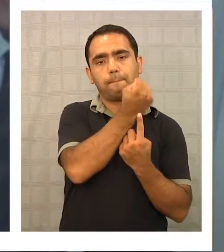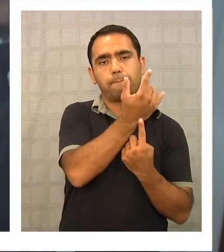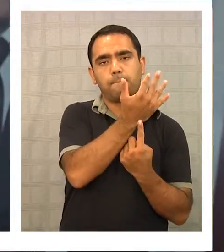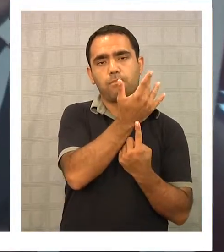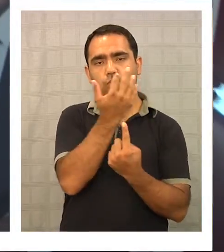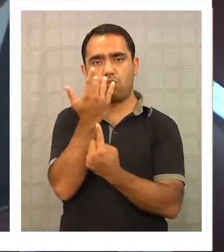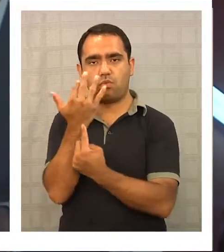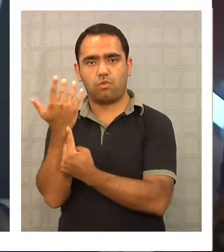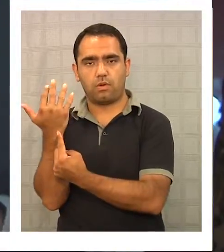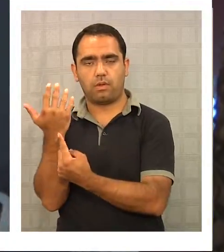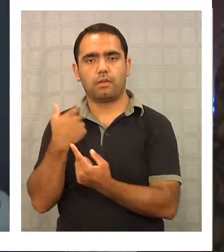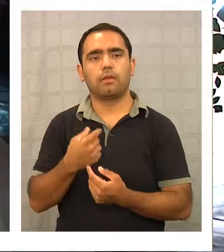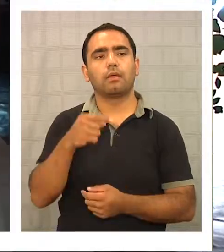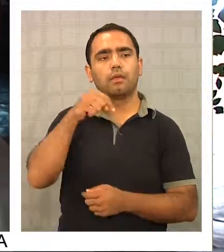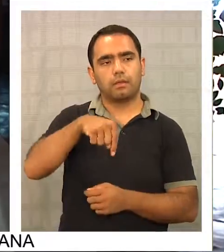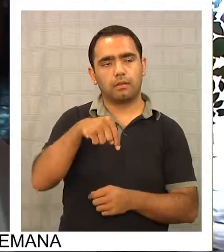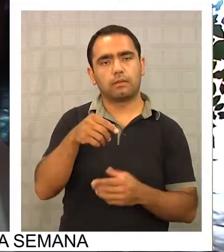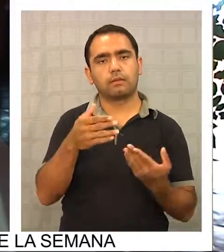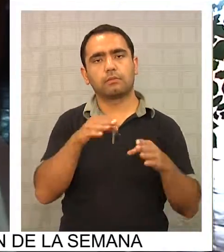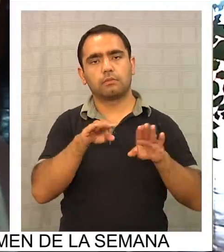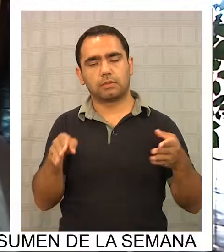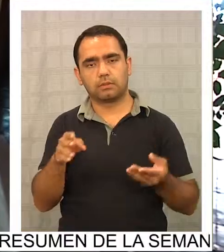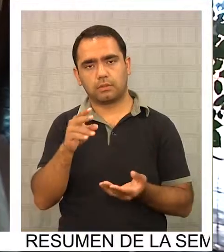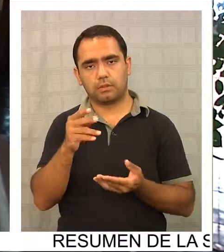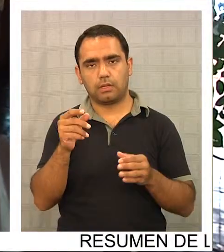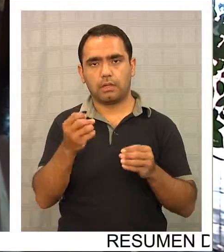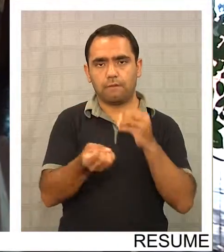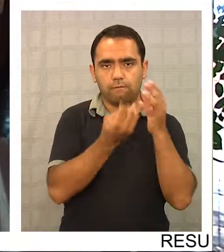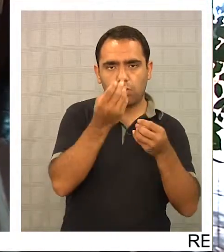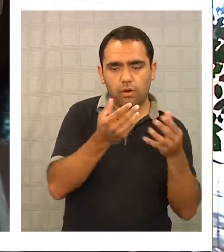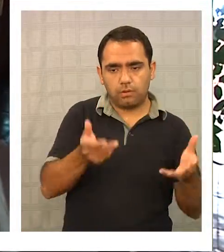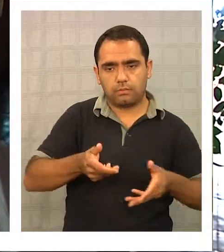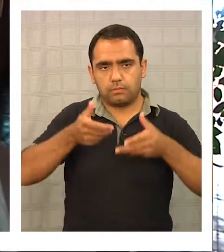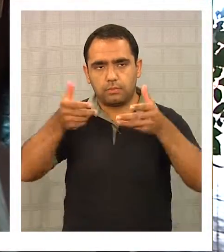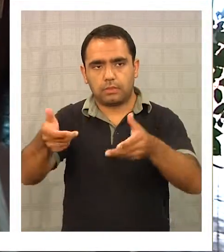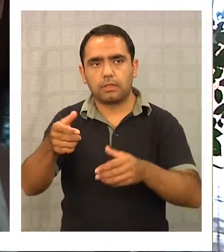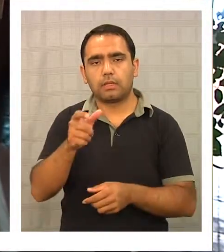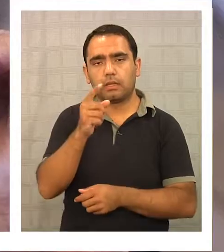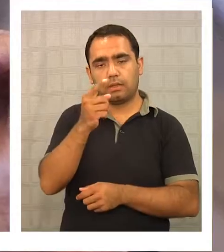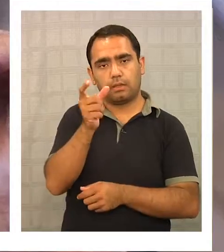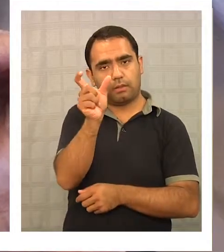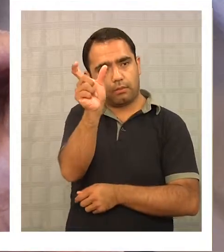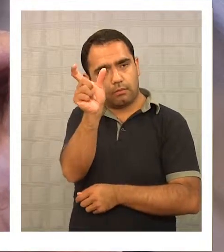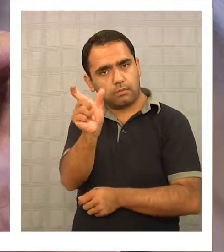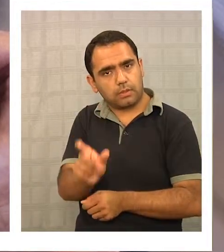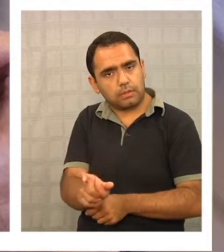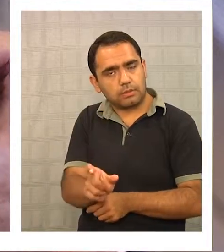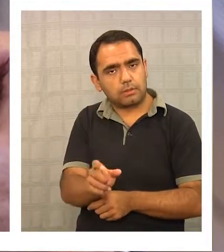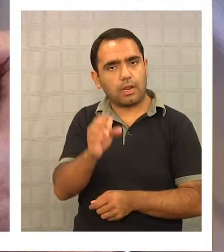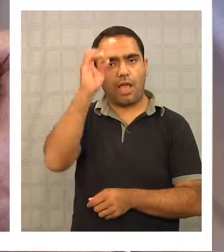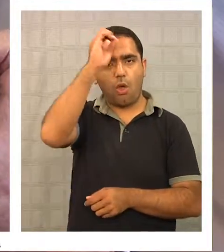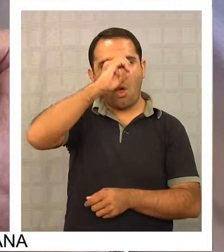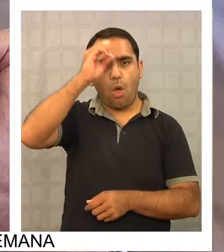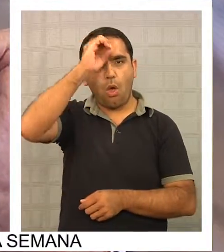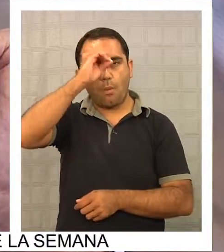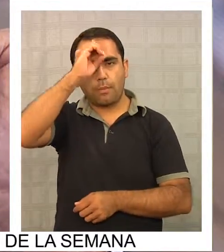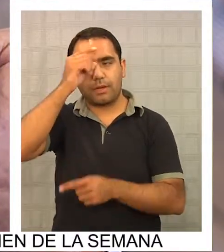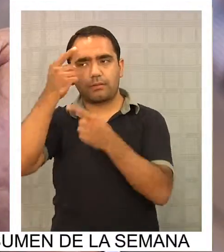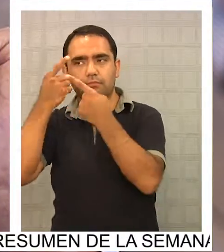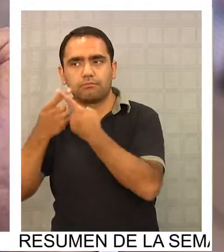condolencias por el deceso del exmandatario, cuya imagen seguirá, sin duda, generando opiniones diferentes.